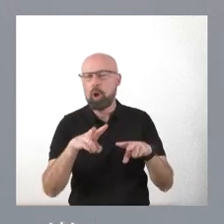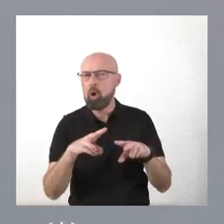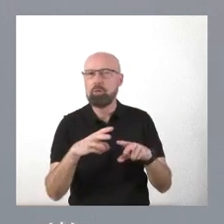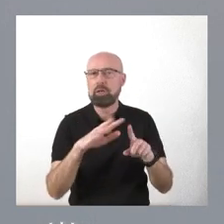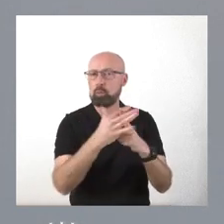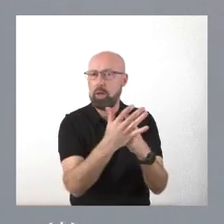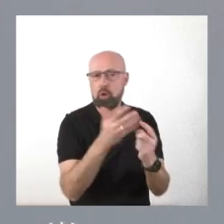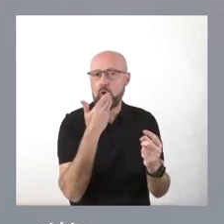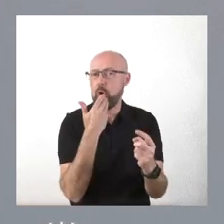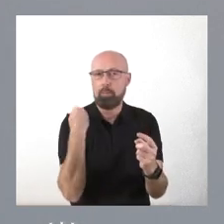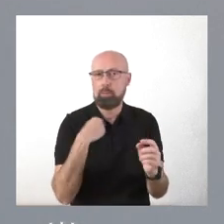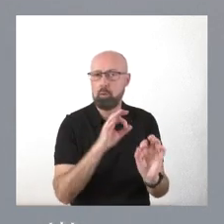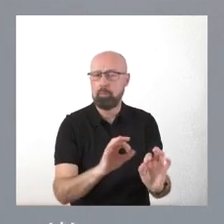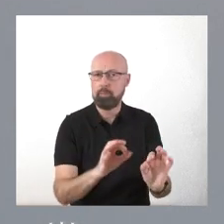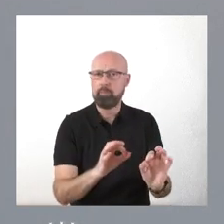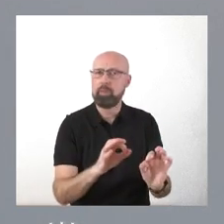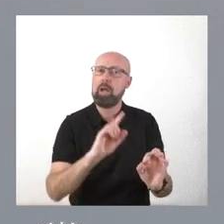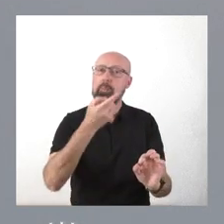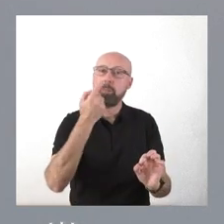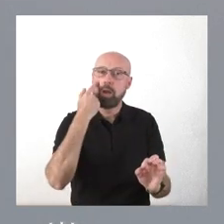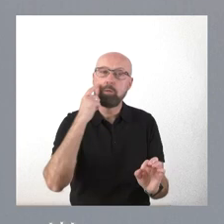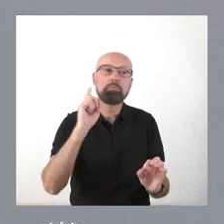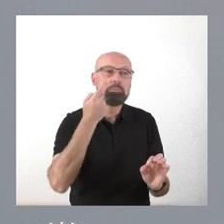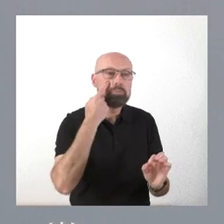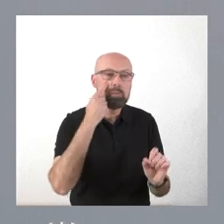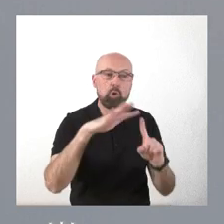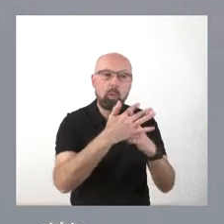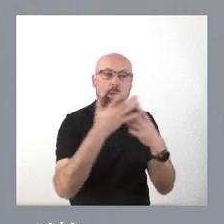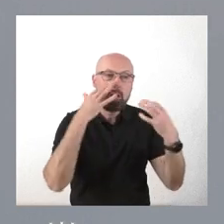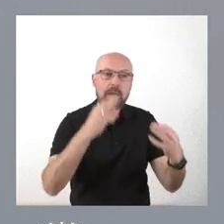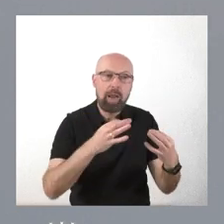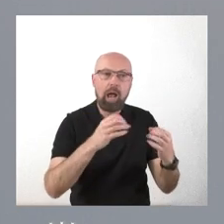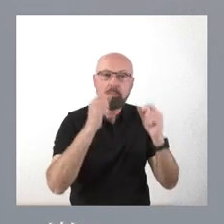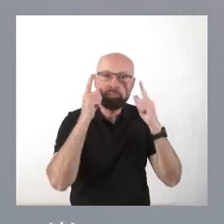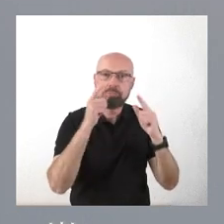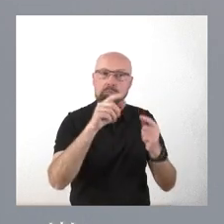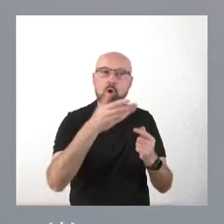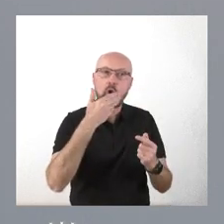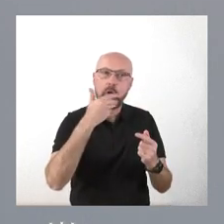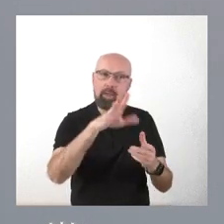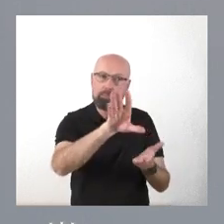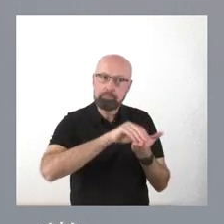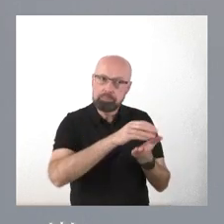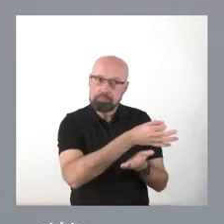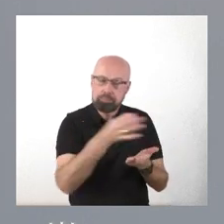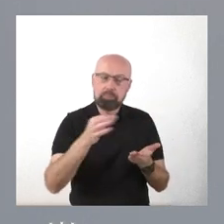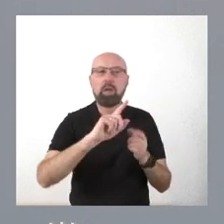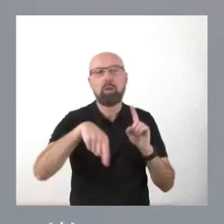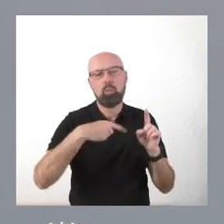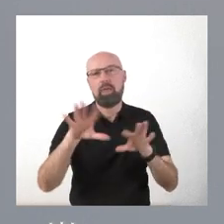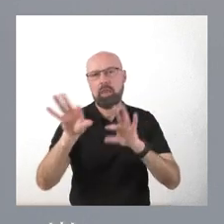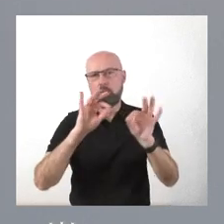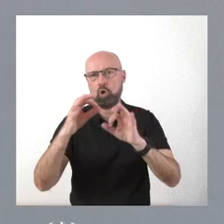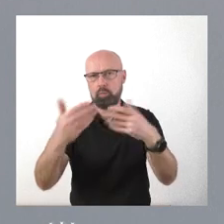que se reconozca la realidad es la base fundamental para poder tomar decisiones y para poder tomar iniciativas. En eso insistimos de forma muy relevante.